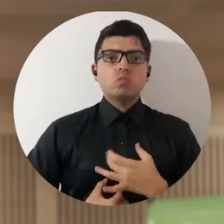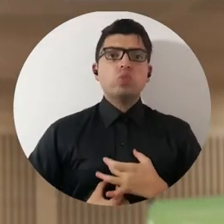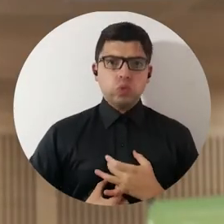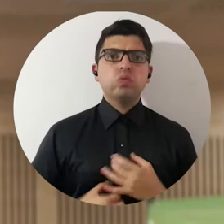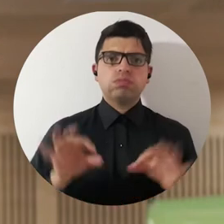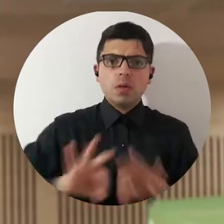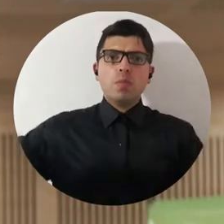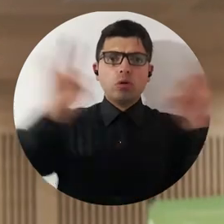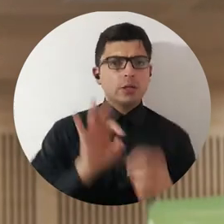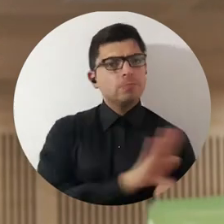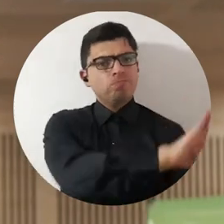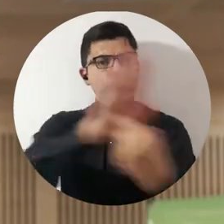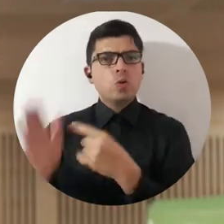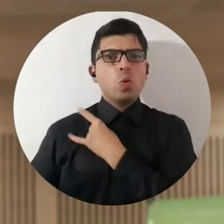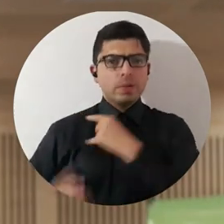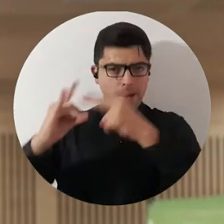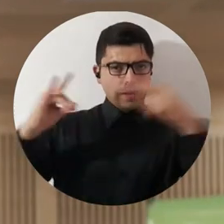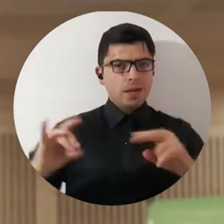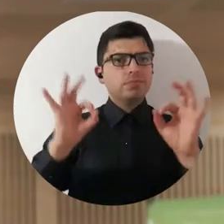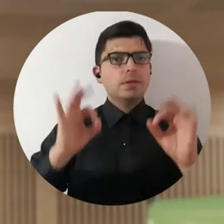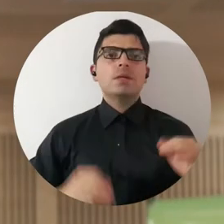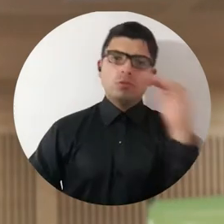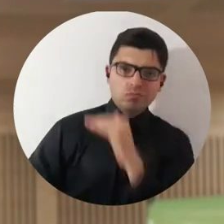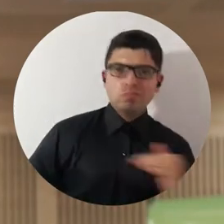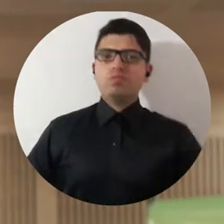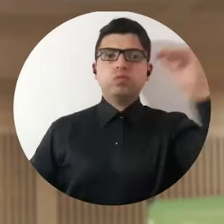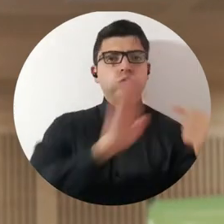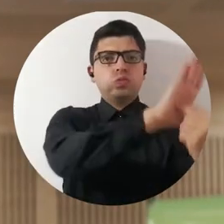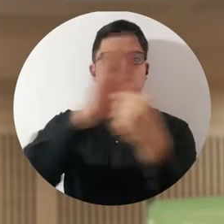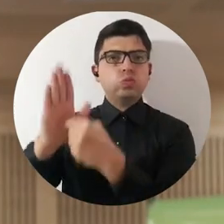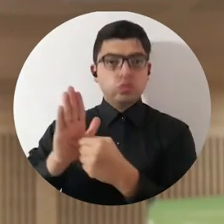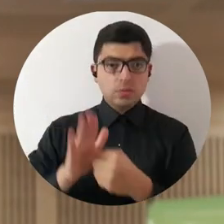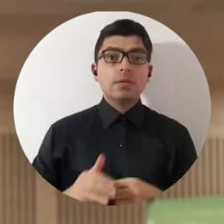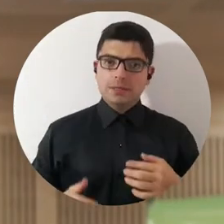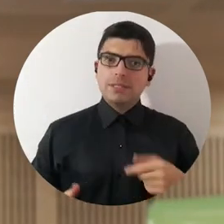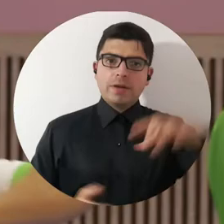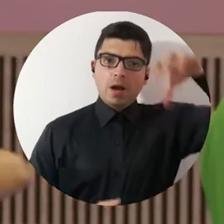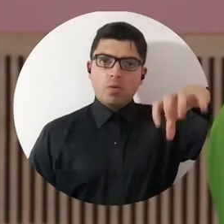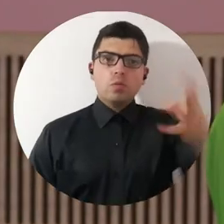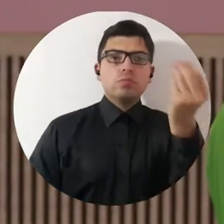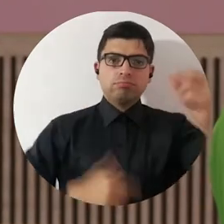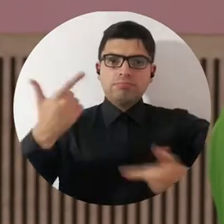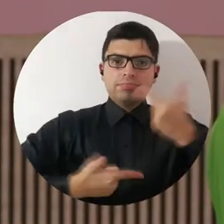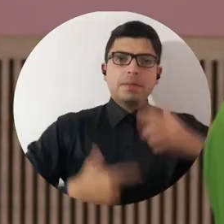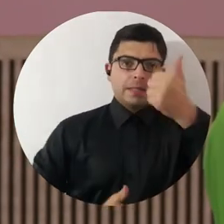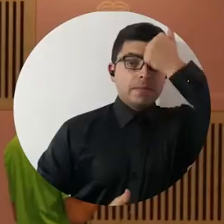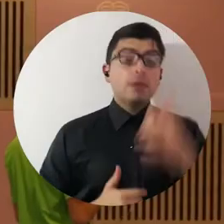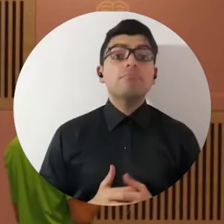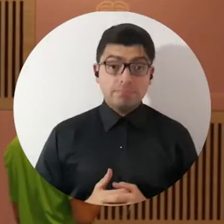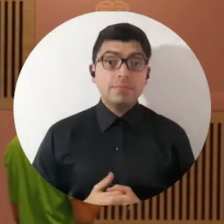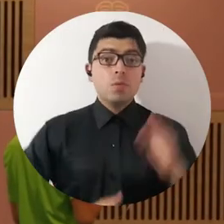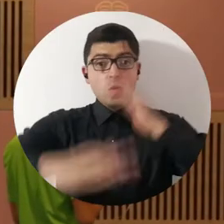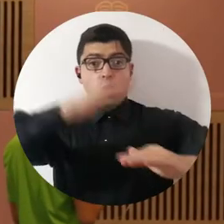la representación de la universidad, para dejar en alto siempre el nombre de nuestra alma mater. Con su destacada actuación, los